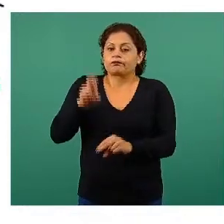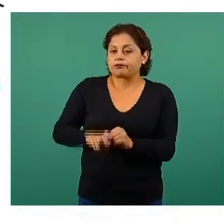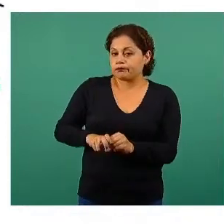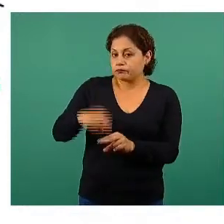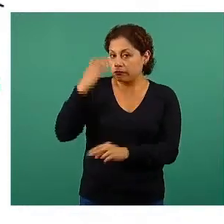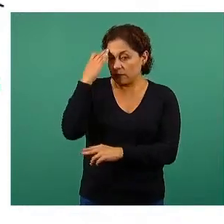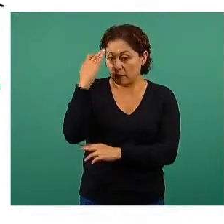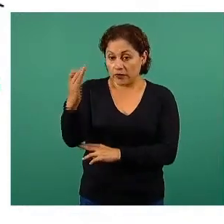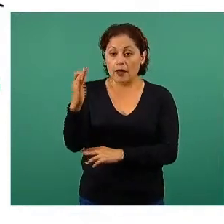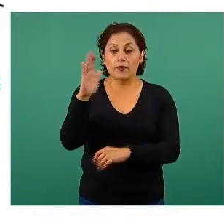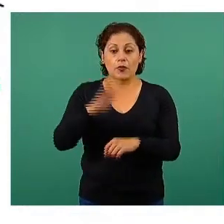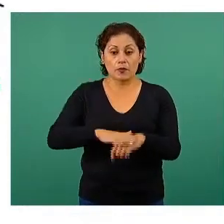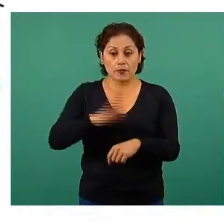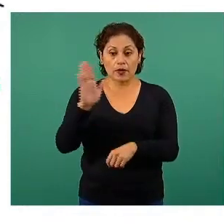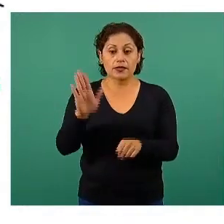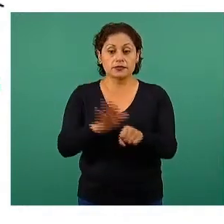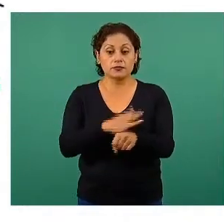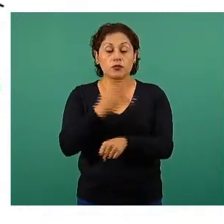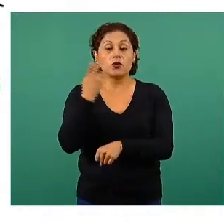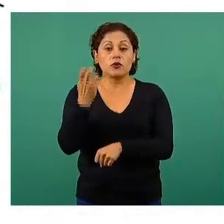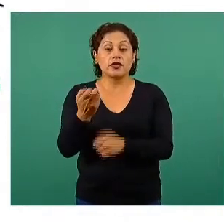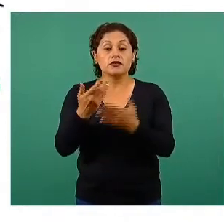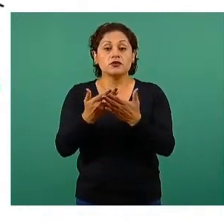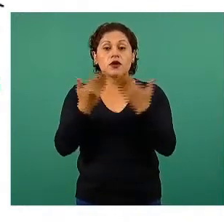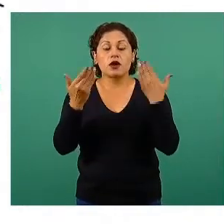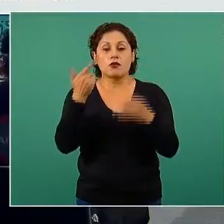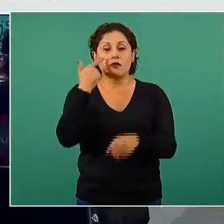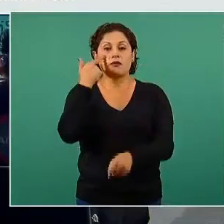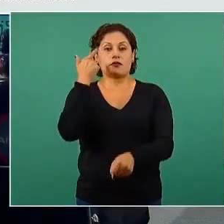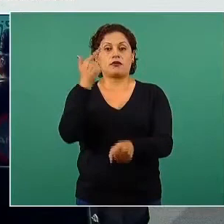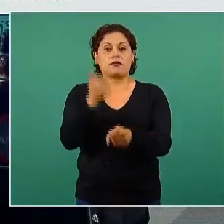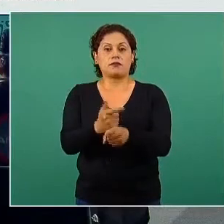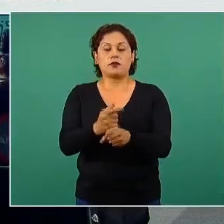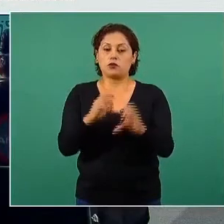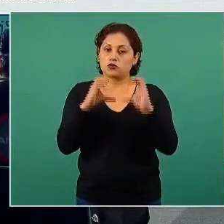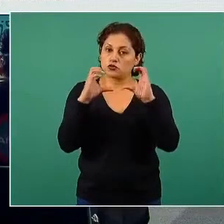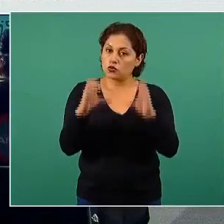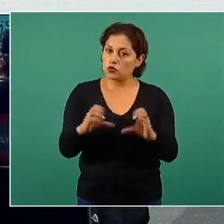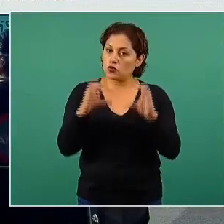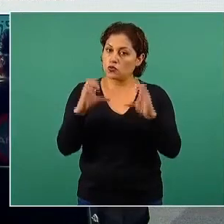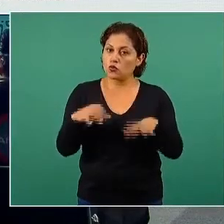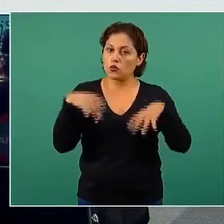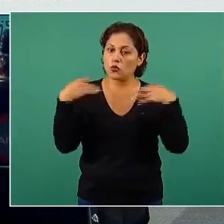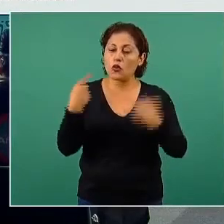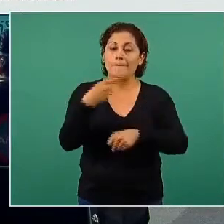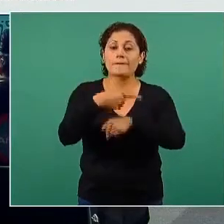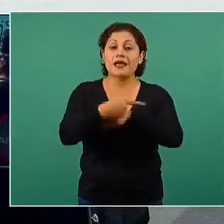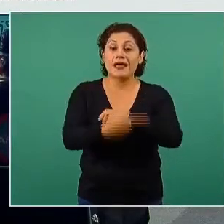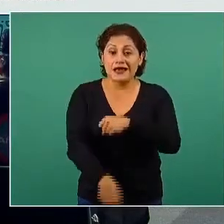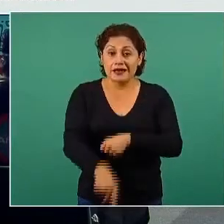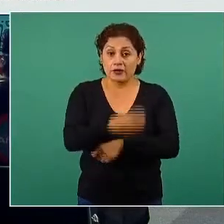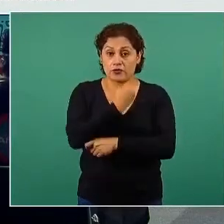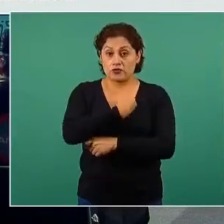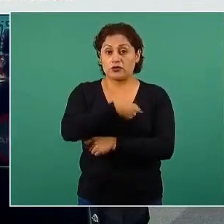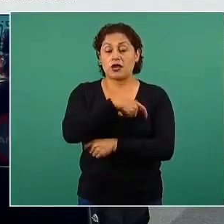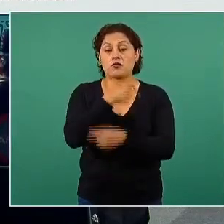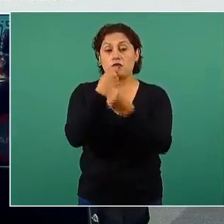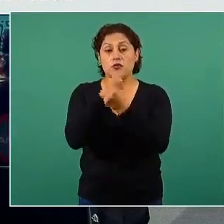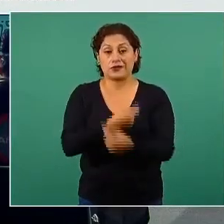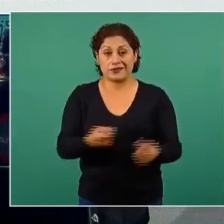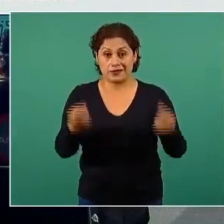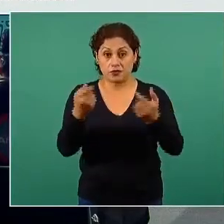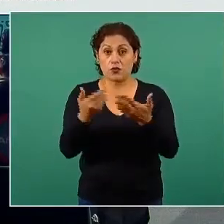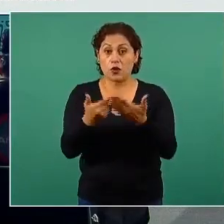Y eso nos habla que nuestros niños están en un mayor riesgo para su salud y para su desarrollo. Y por eso es muy importante que lo atendamos.